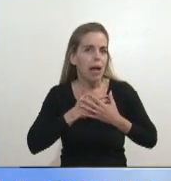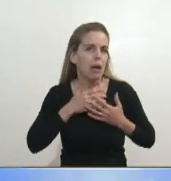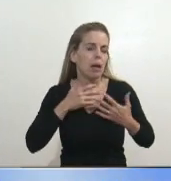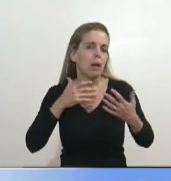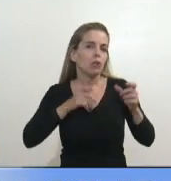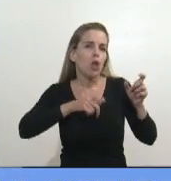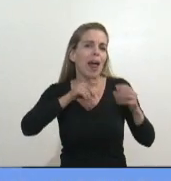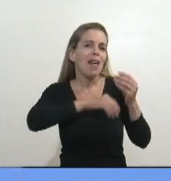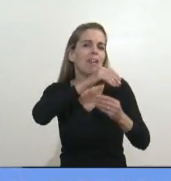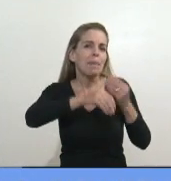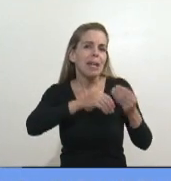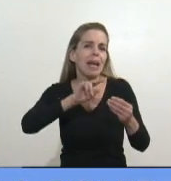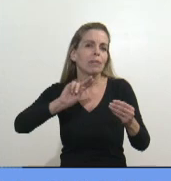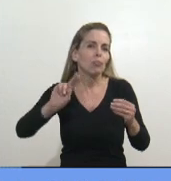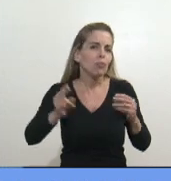pérdida.